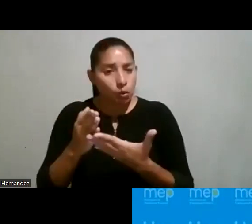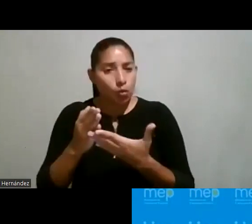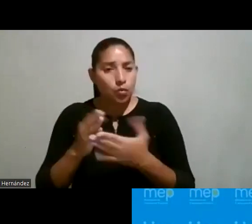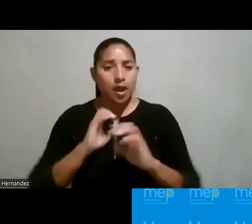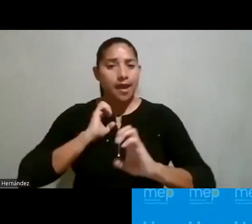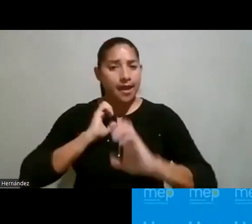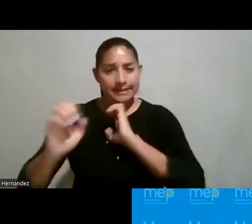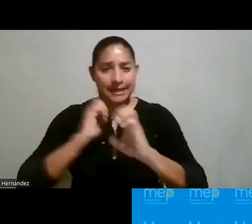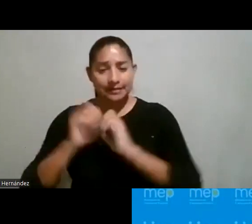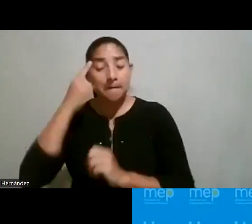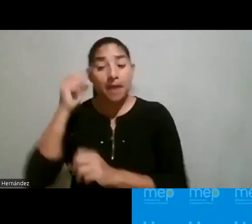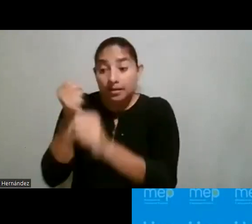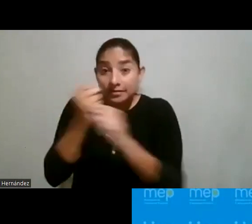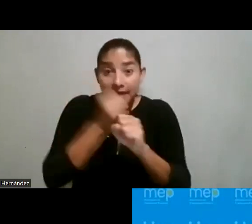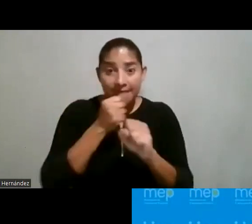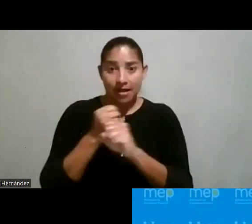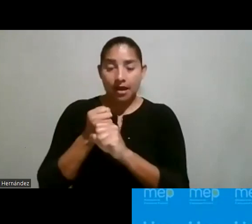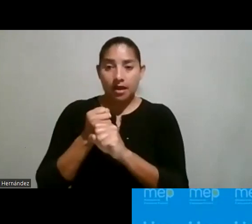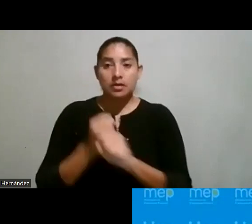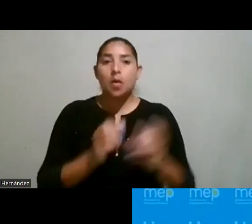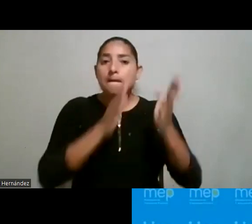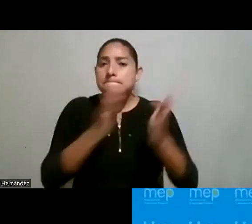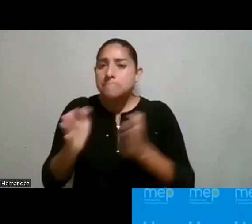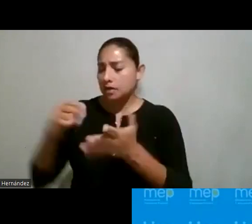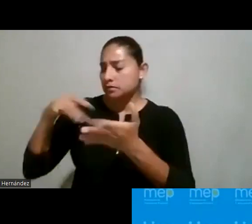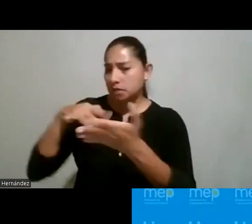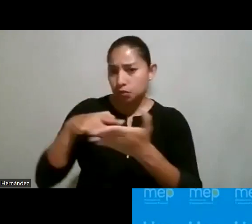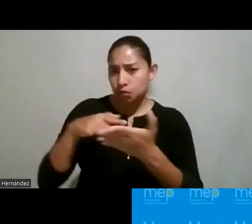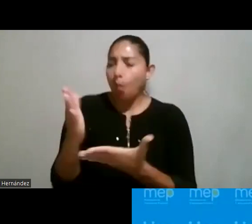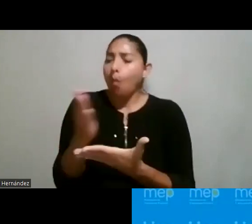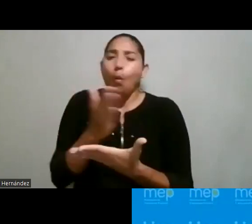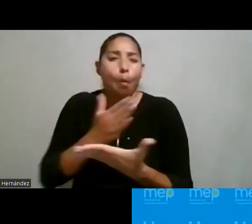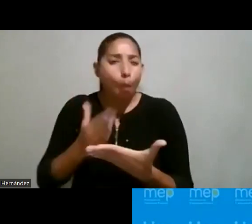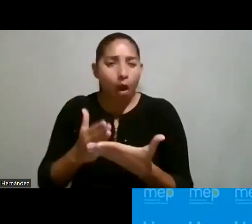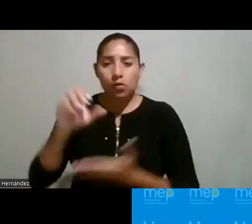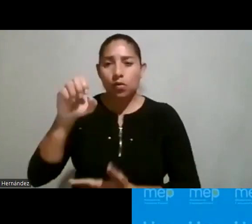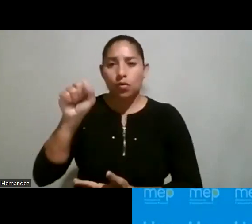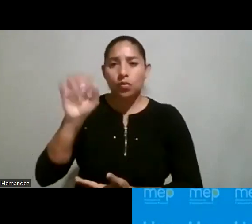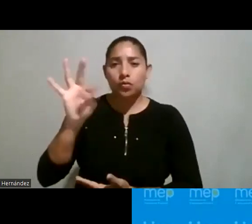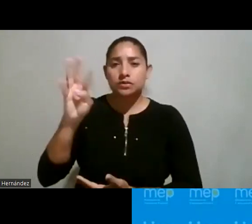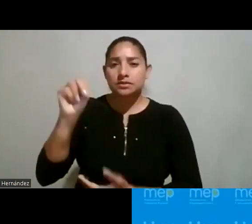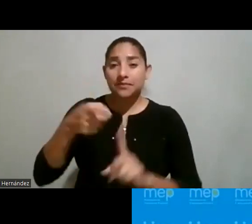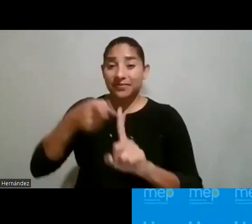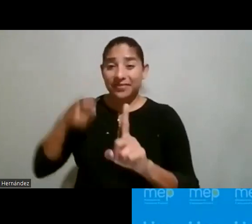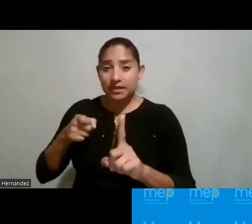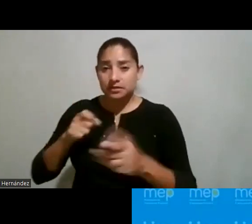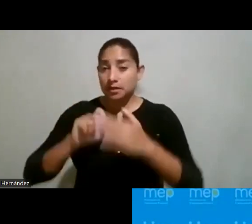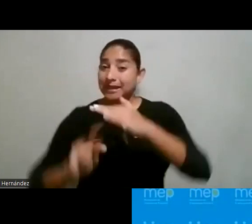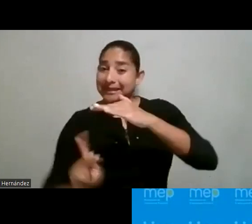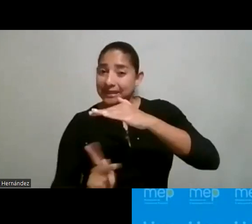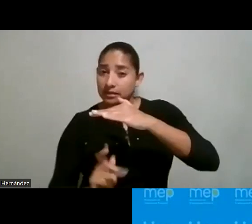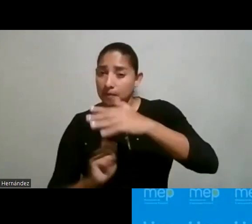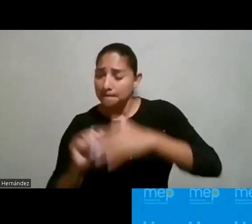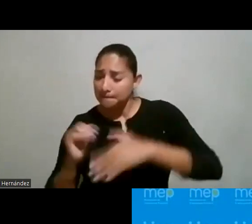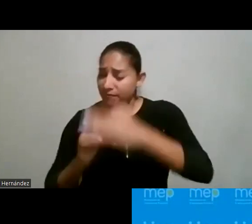estrategia sobre todo para trabajar en los planes de estudio o algo de STEM a nivel desde la edad de preescolar, digamos, desde la